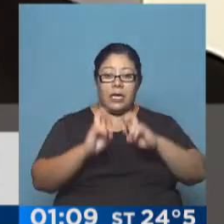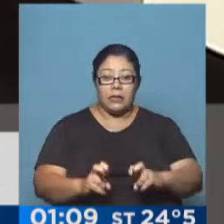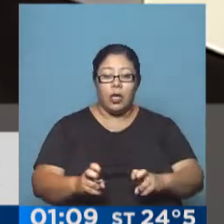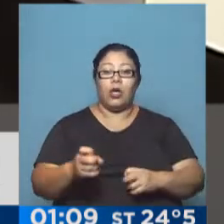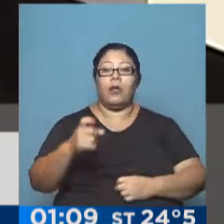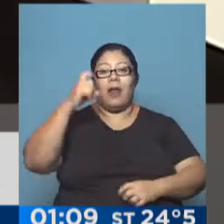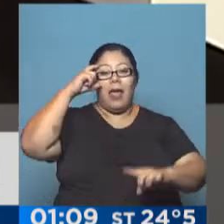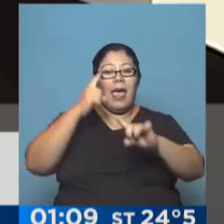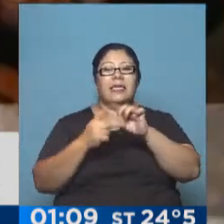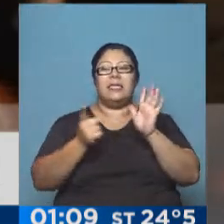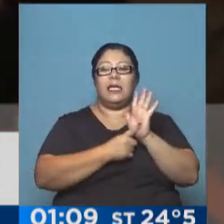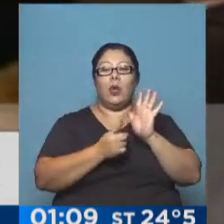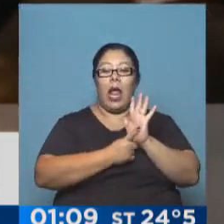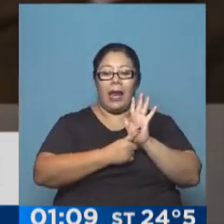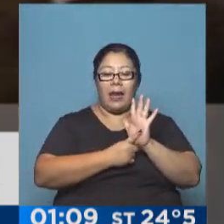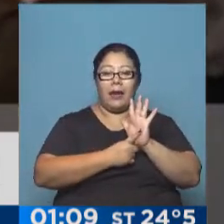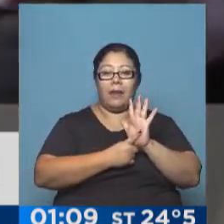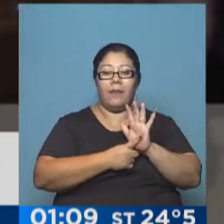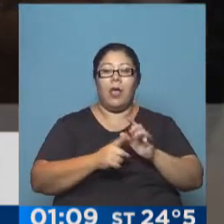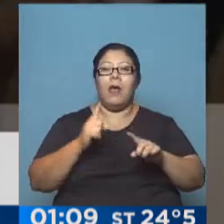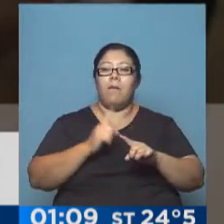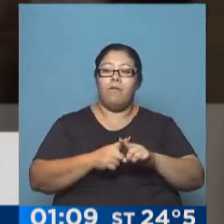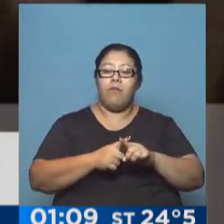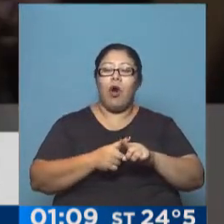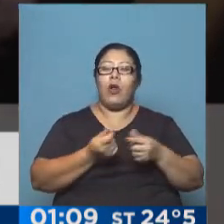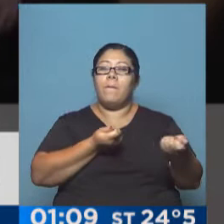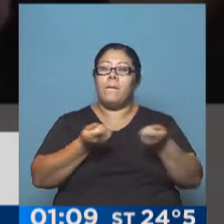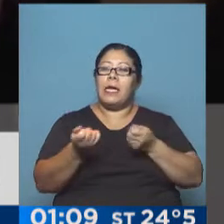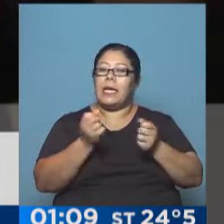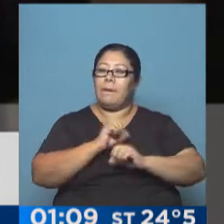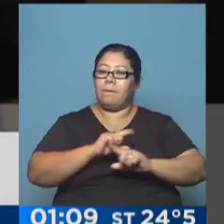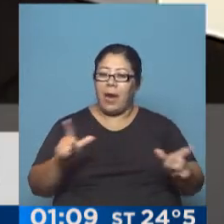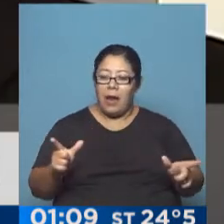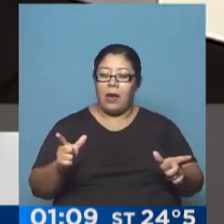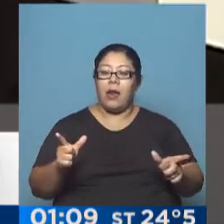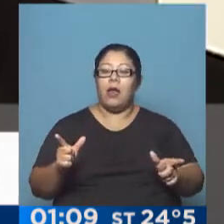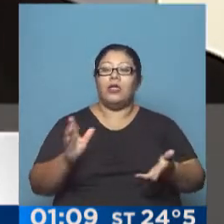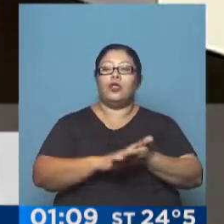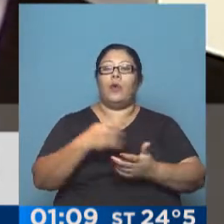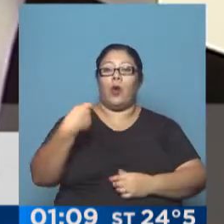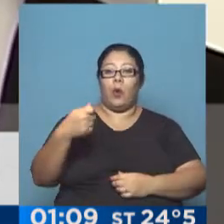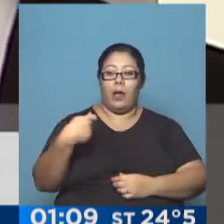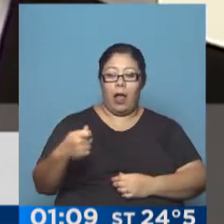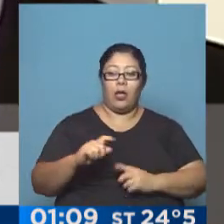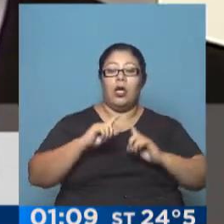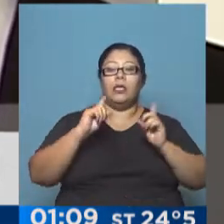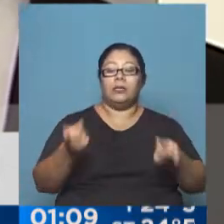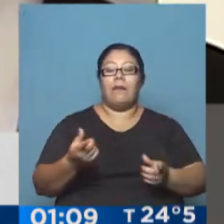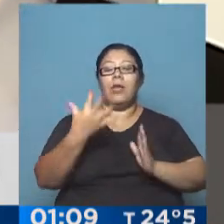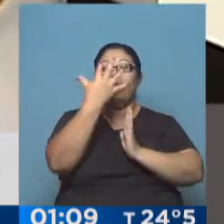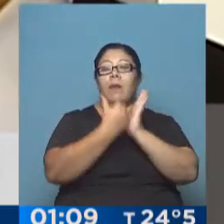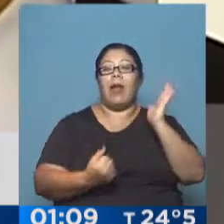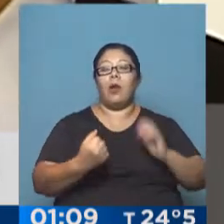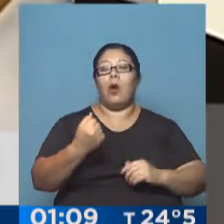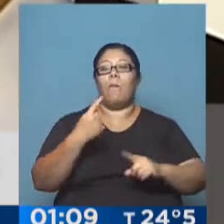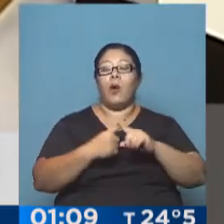Césare, por irregularidades en el manejo de la obra social de los jubilados. El tribunal también confirmó el embargo por un millón de pesos, ratificando